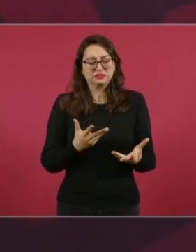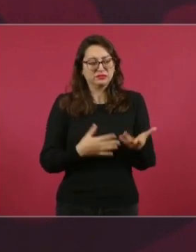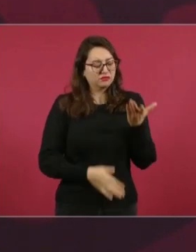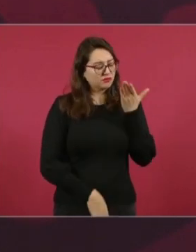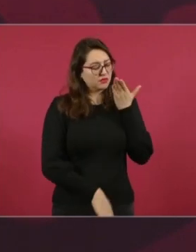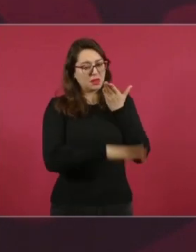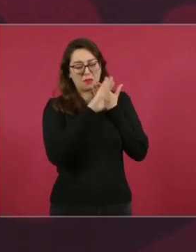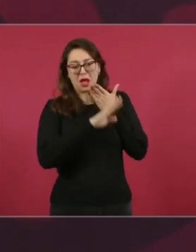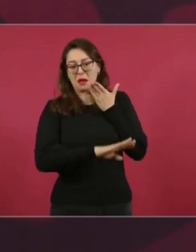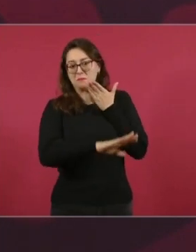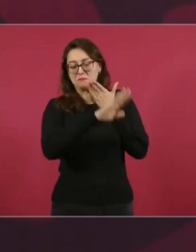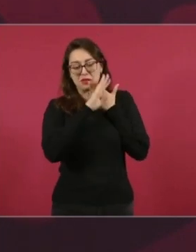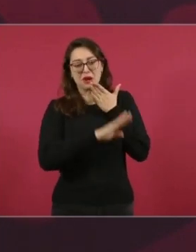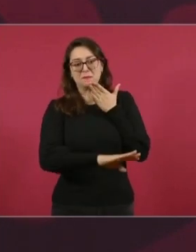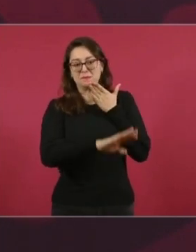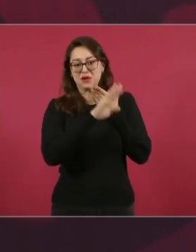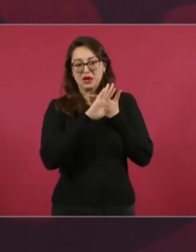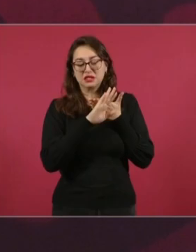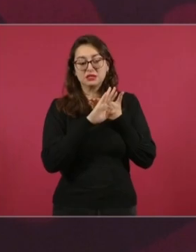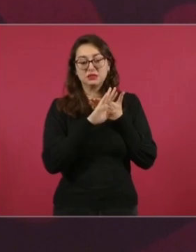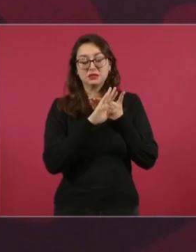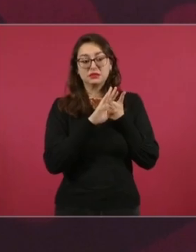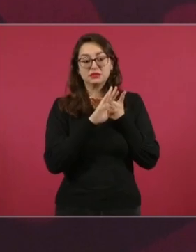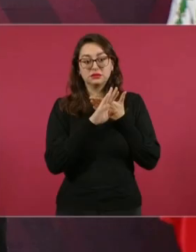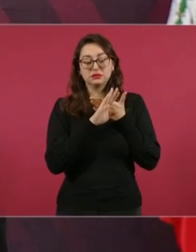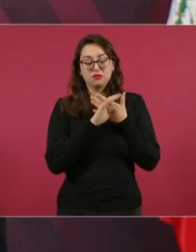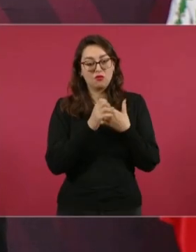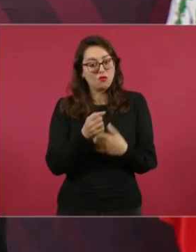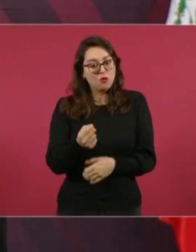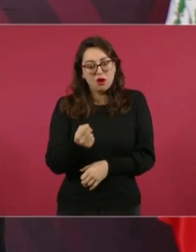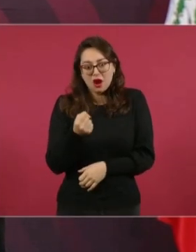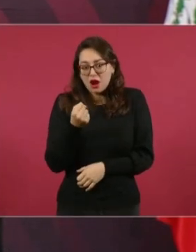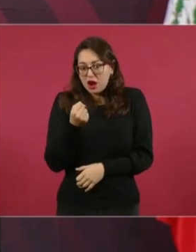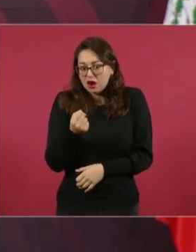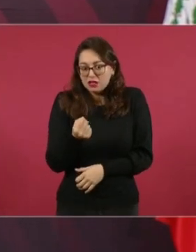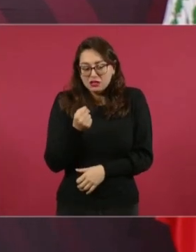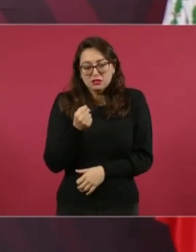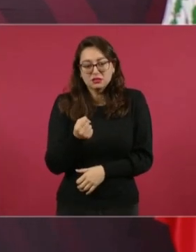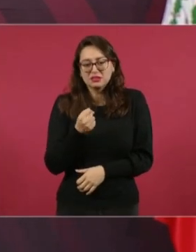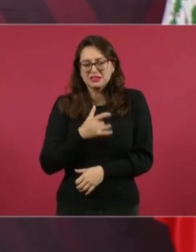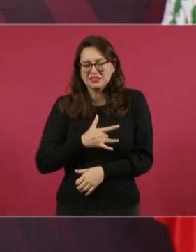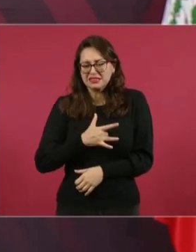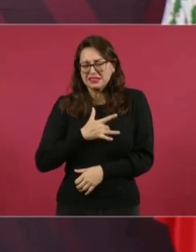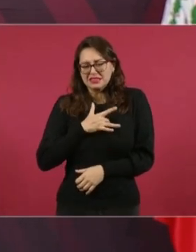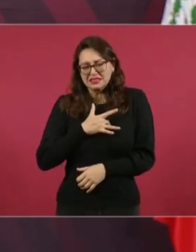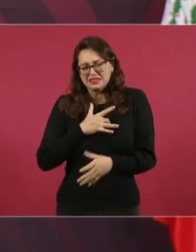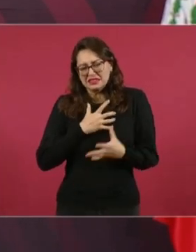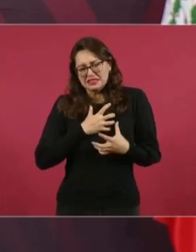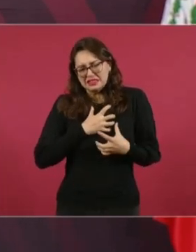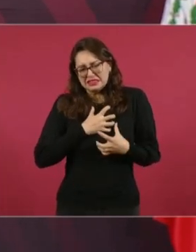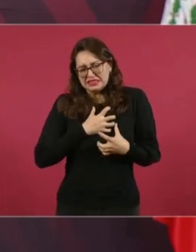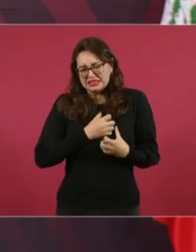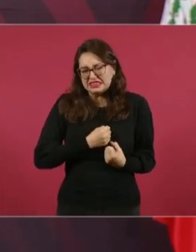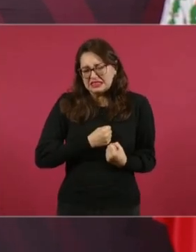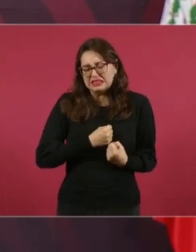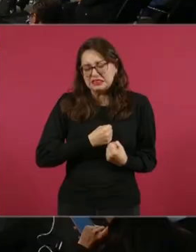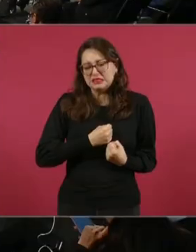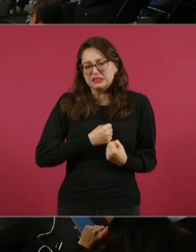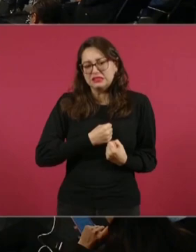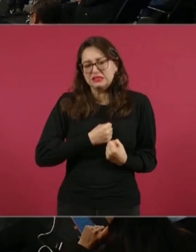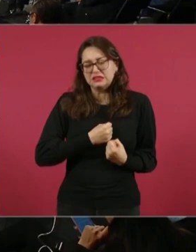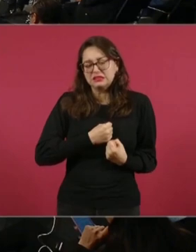se siente mal la persona, el dirigente.